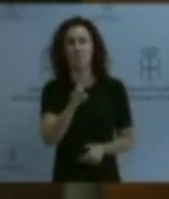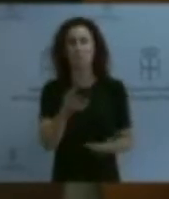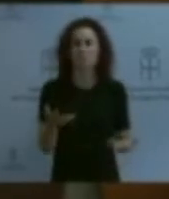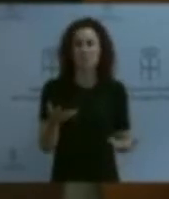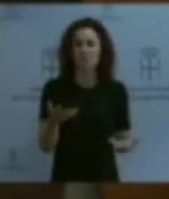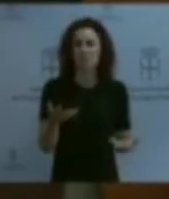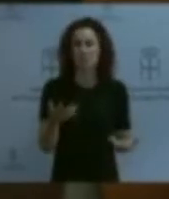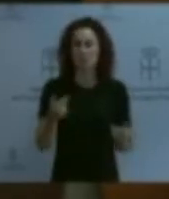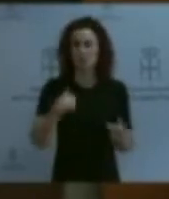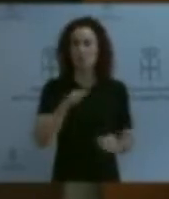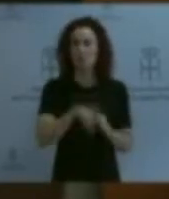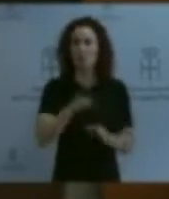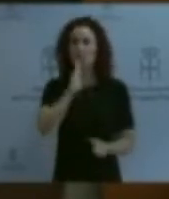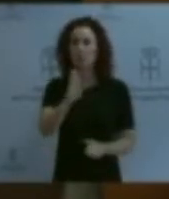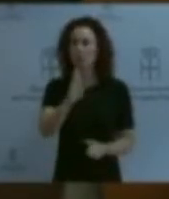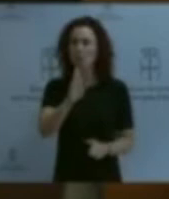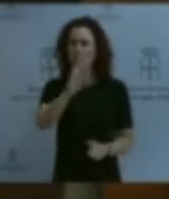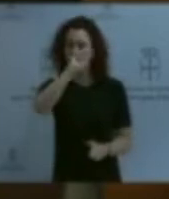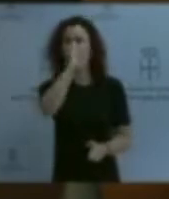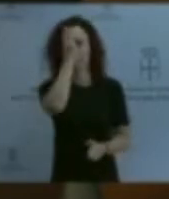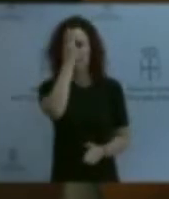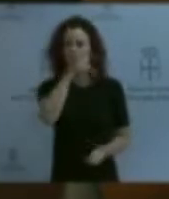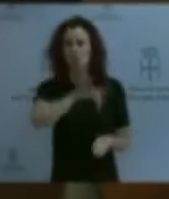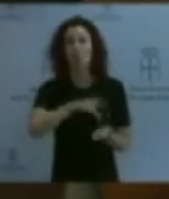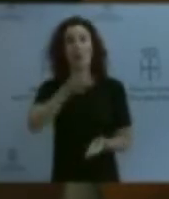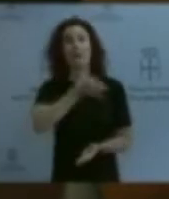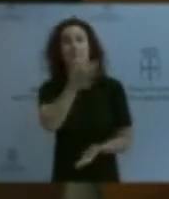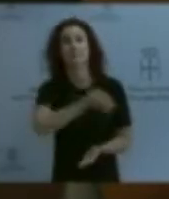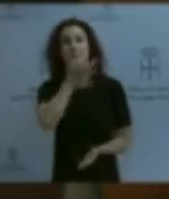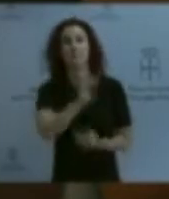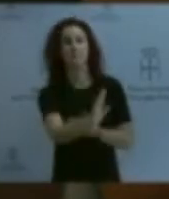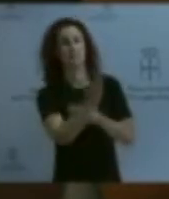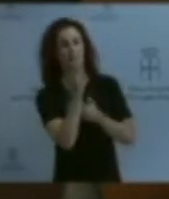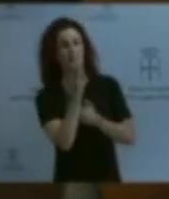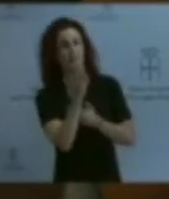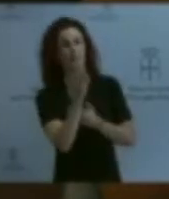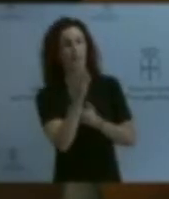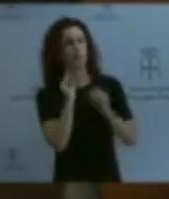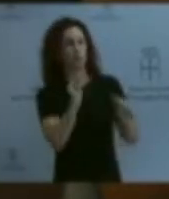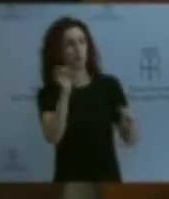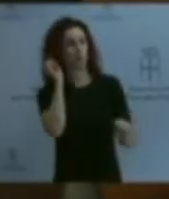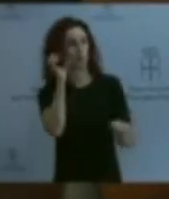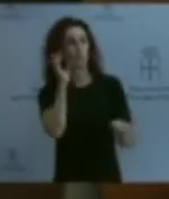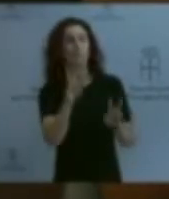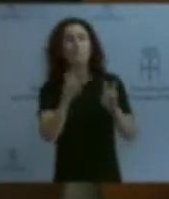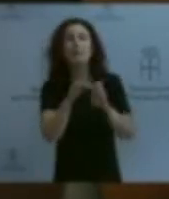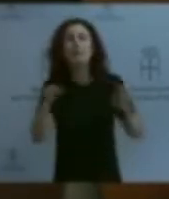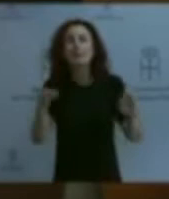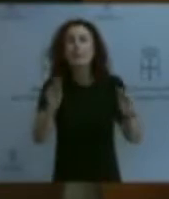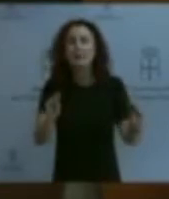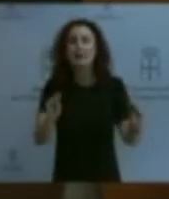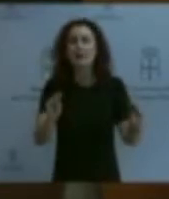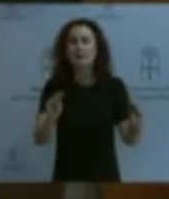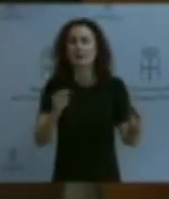por la intervención que hizo, en este caso, la persona que presenta la propuesta. Y por una cuestión que dijo, que es fundamental, en la que voy a incidir y con la que no estamos